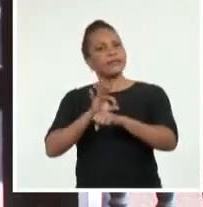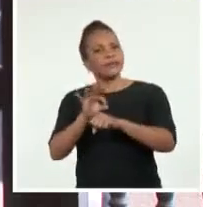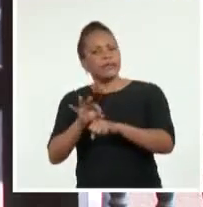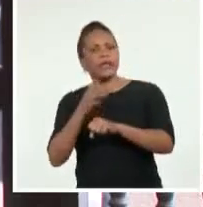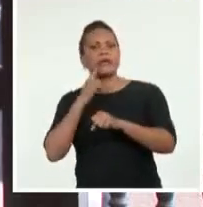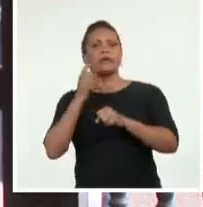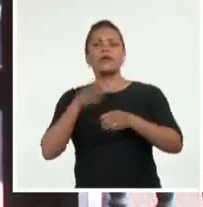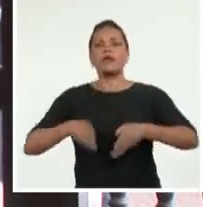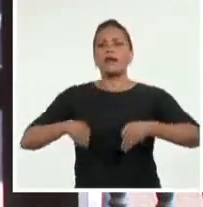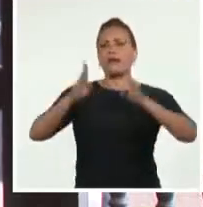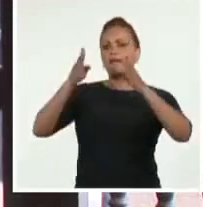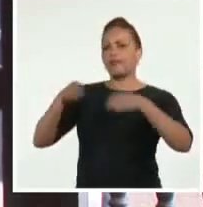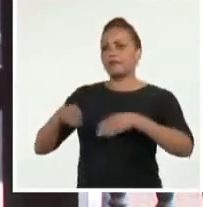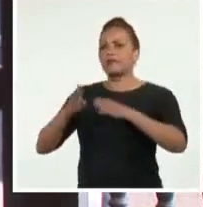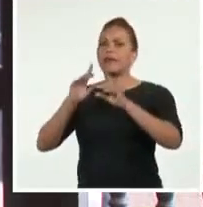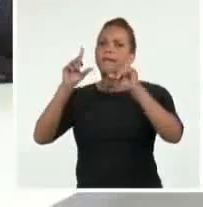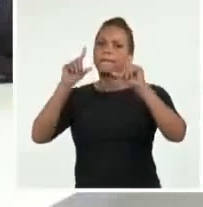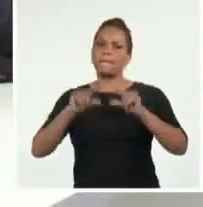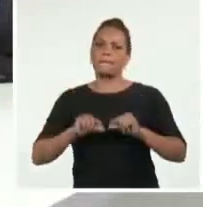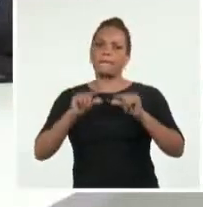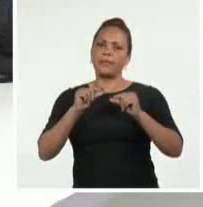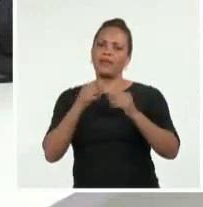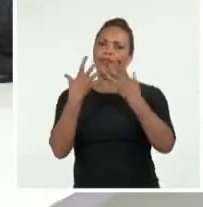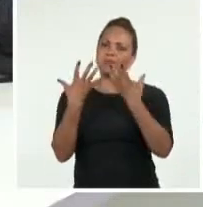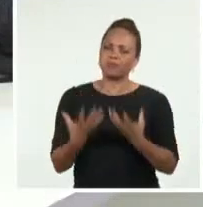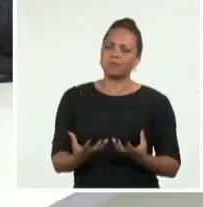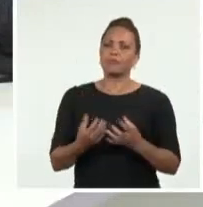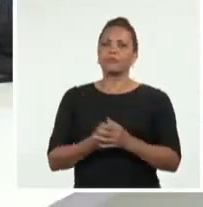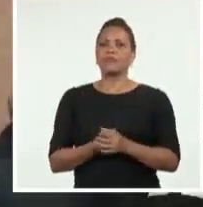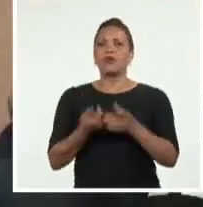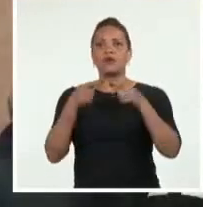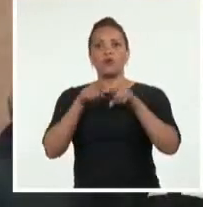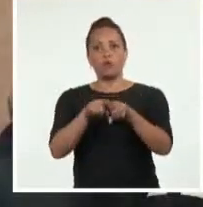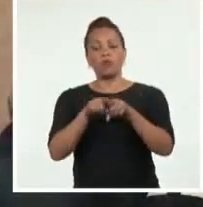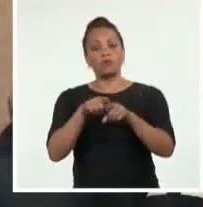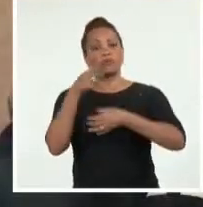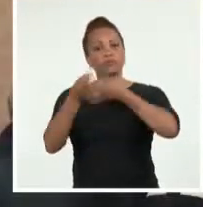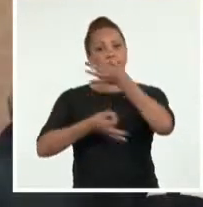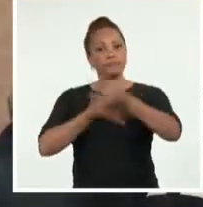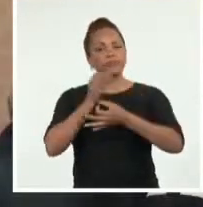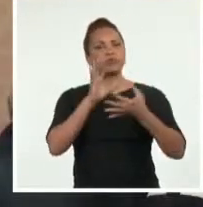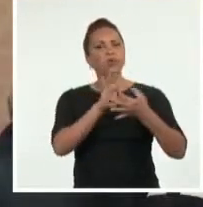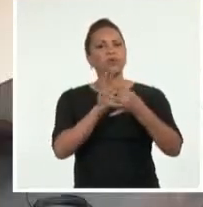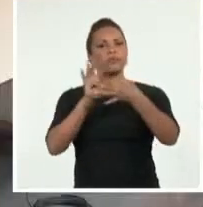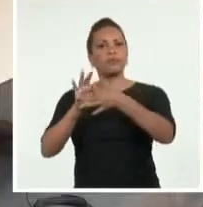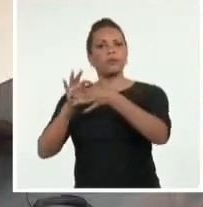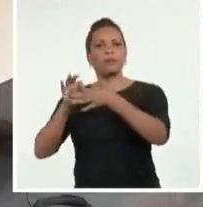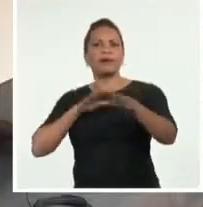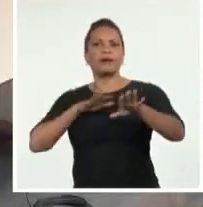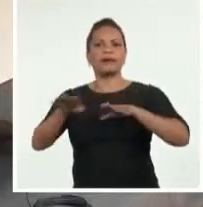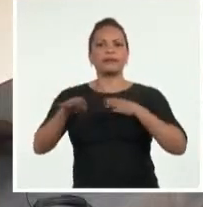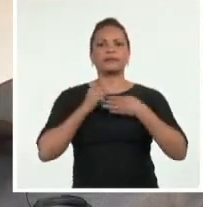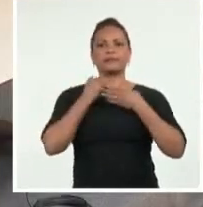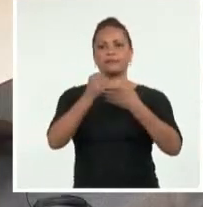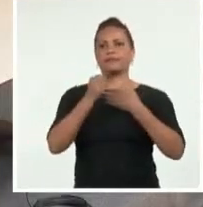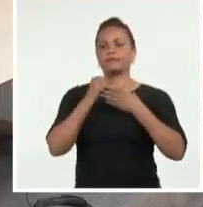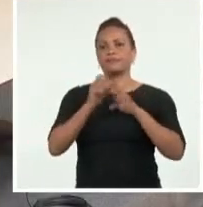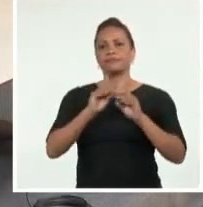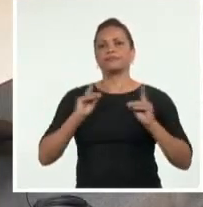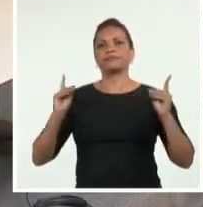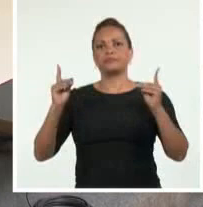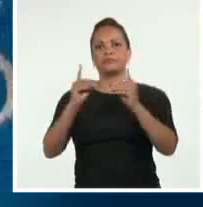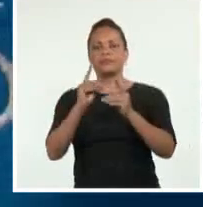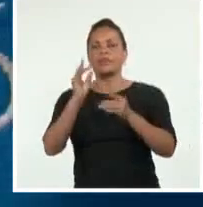las edificaciones son menos vulnerables. Aparejado a ello cabe destacar la coordinación de las acciones de apoyo de las oficinas,